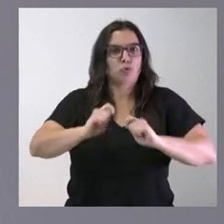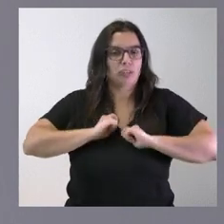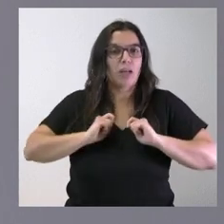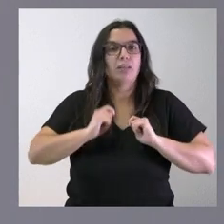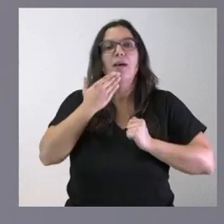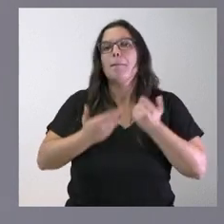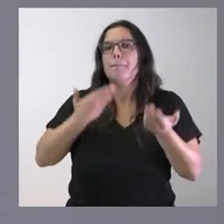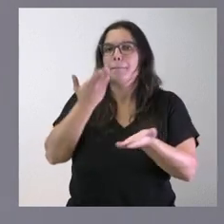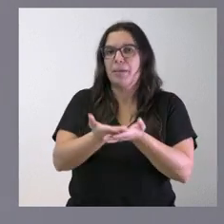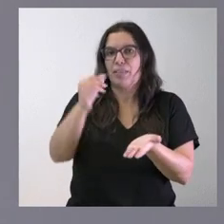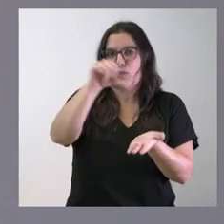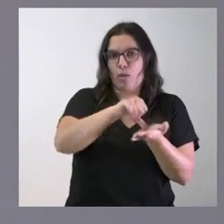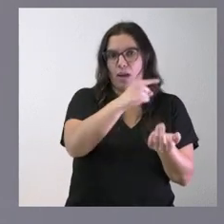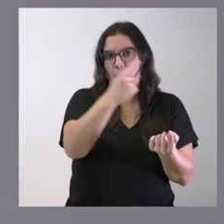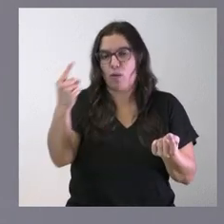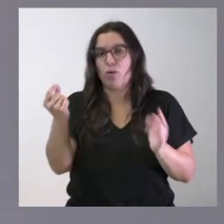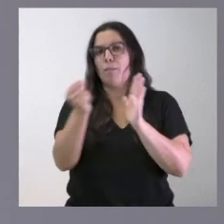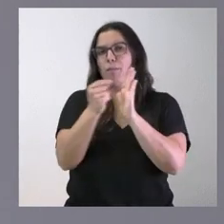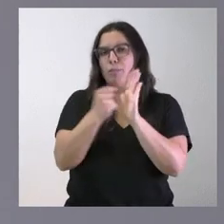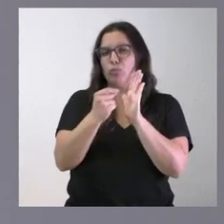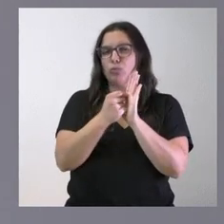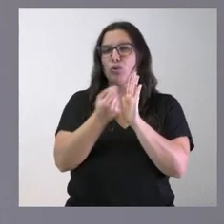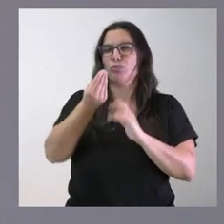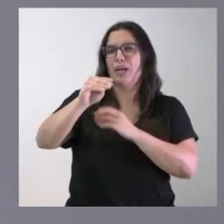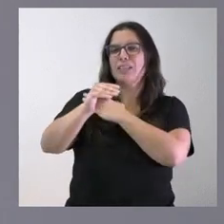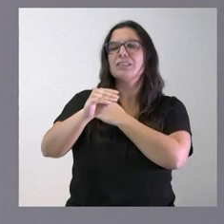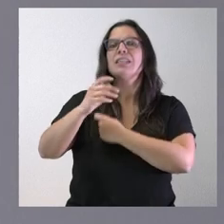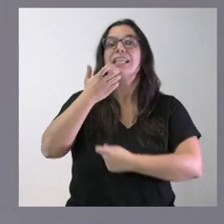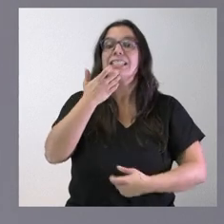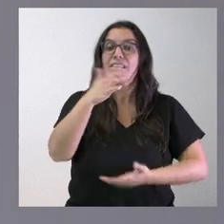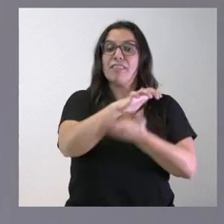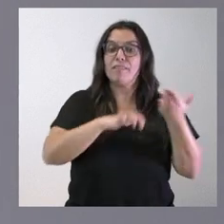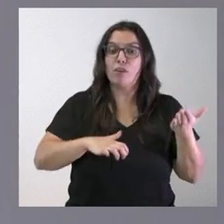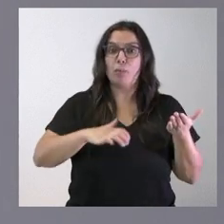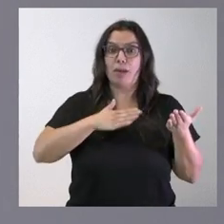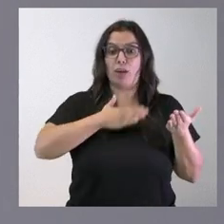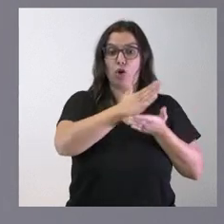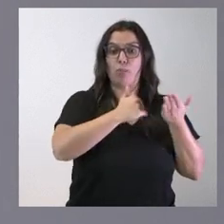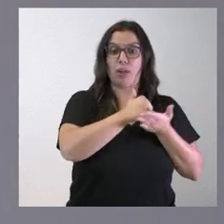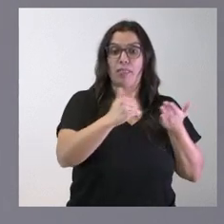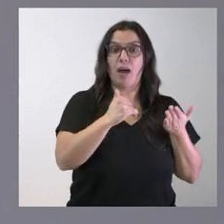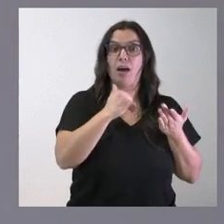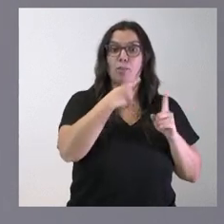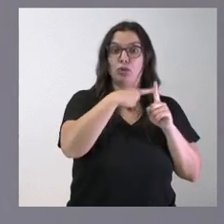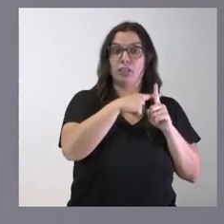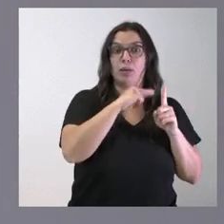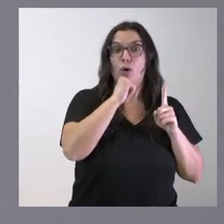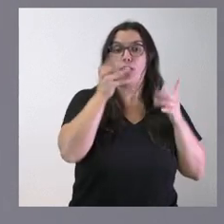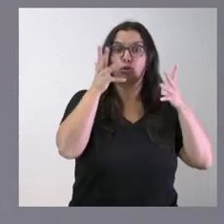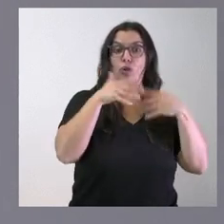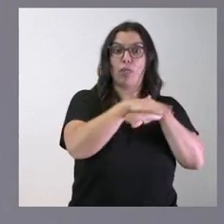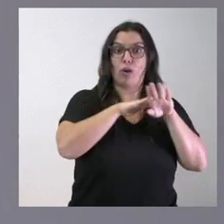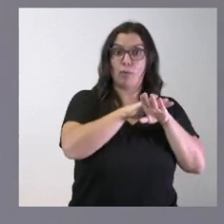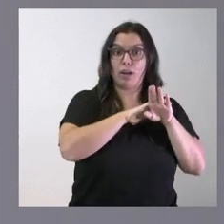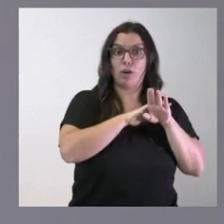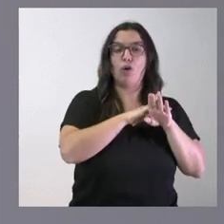es de ámbito local. Hay una puntuación añadida si se tiene un informe favorable de la comunidad autónoma a través de su Consejo de Gobierno y lo que hacemos